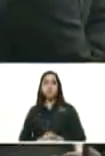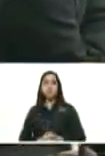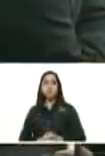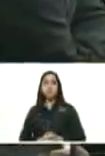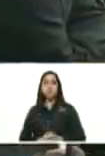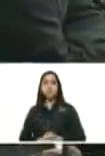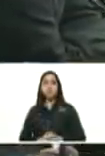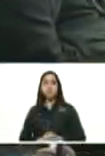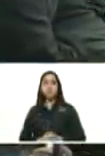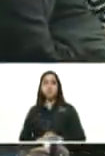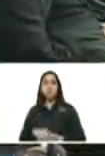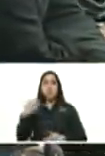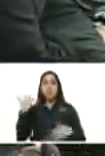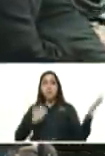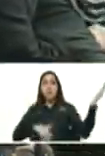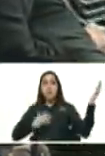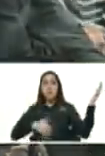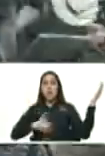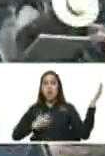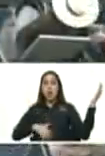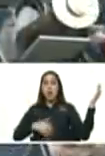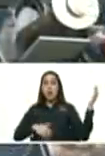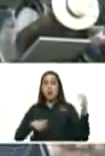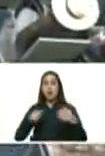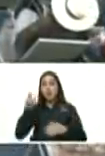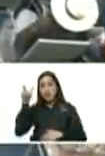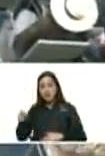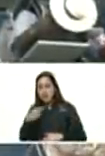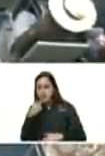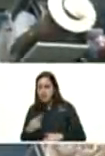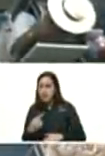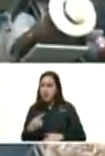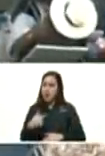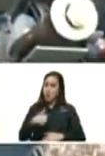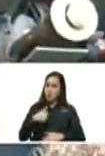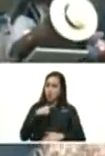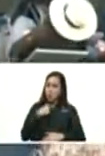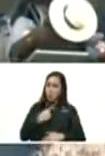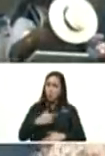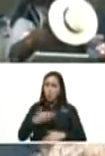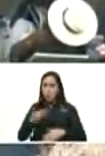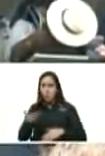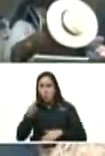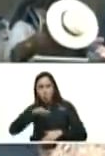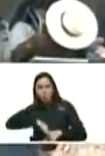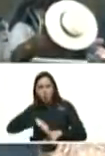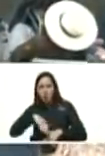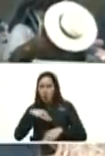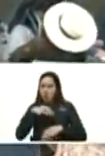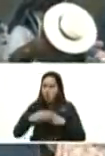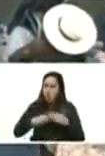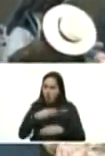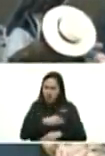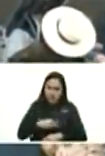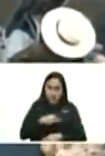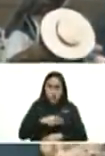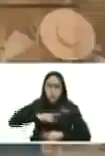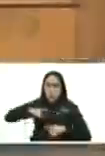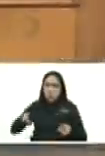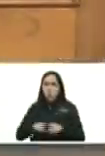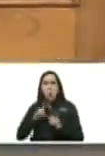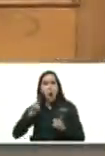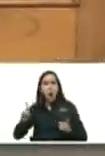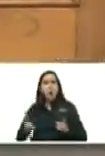Ali Primera el gran cantor del pueblo decía que uno no muere que si uno ha cumplido su misión uno cambia de